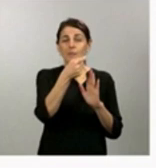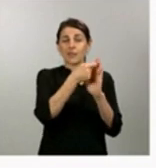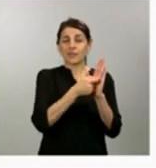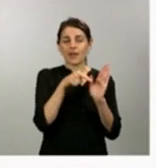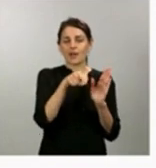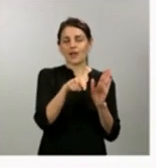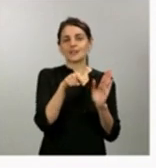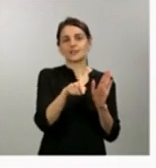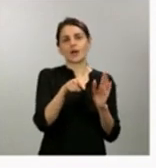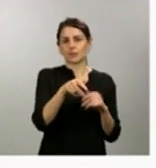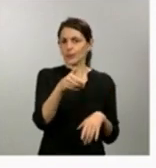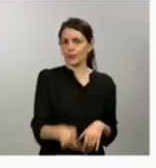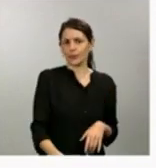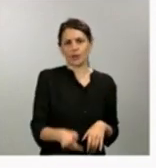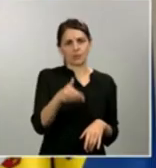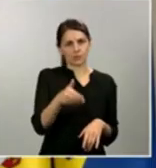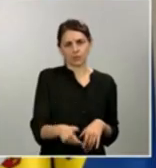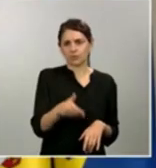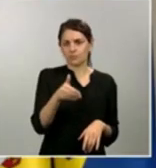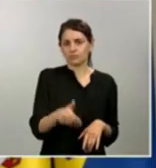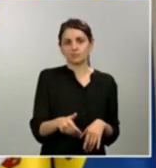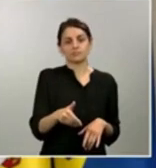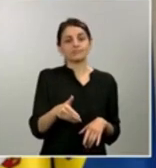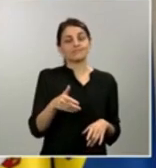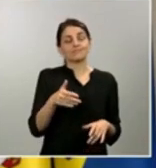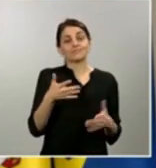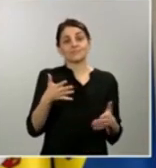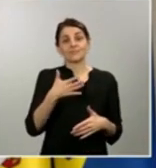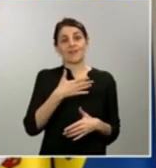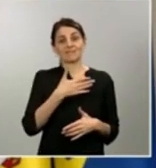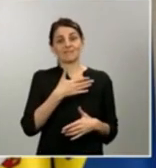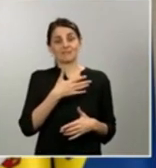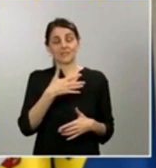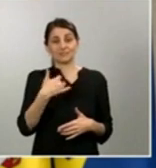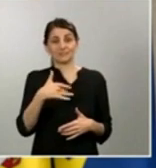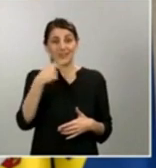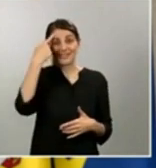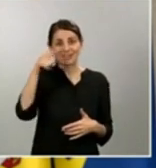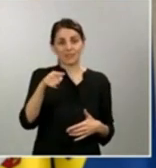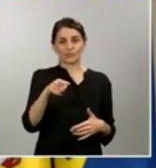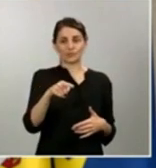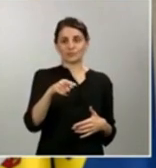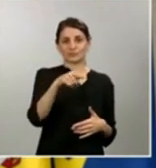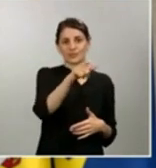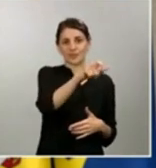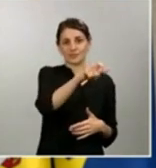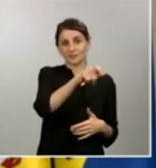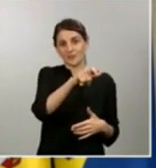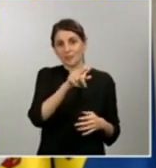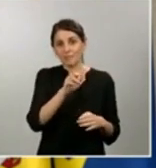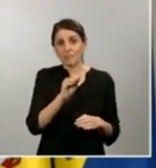aliviar, dado la dimensión que tienen los costes asociados a las prestaciones sociales, aliviar la carga